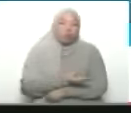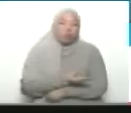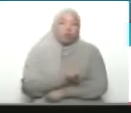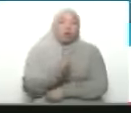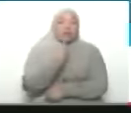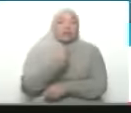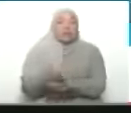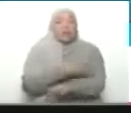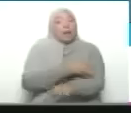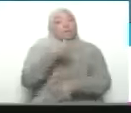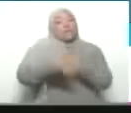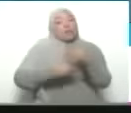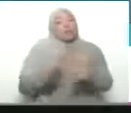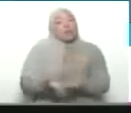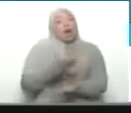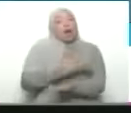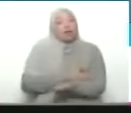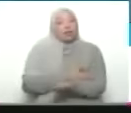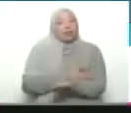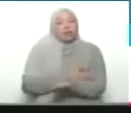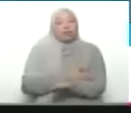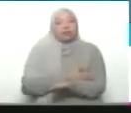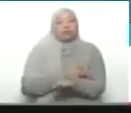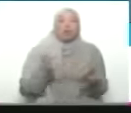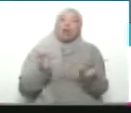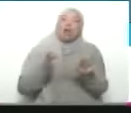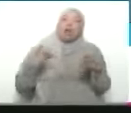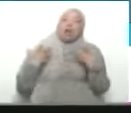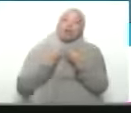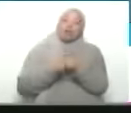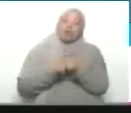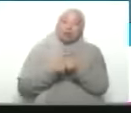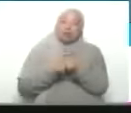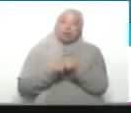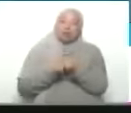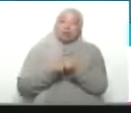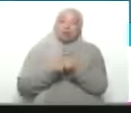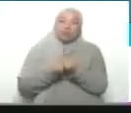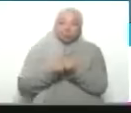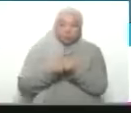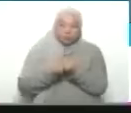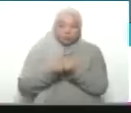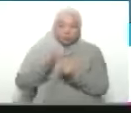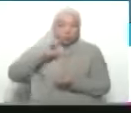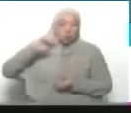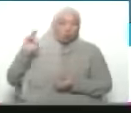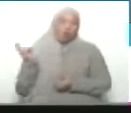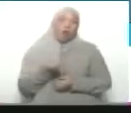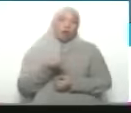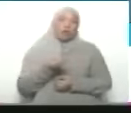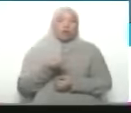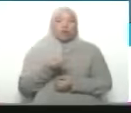dijo a tiempo, se dijo a tiempo, por eso nosotros acompañamos en el caso de Ucrania,